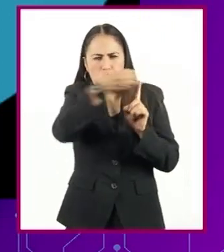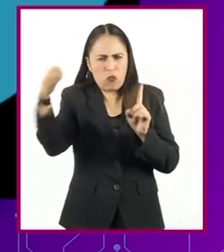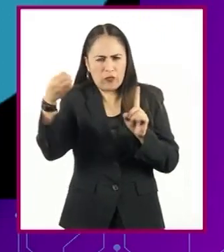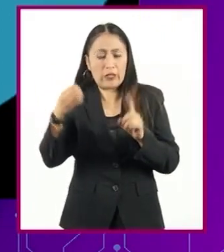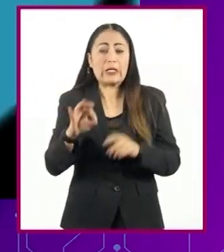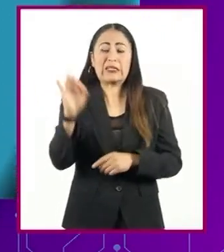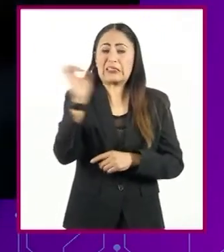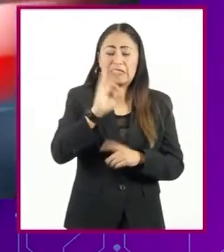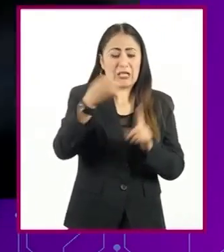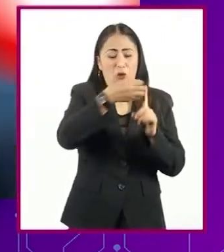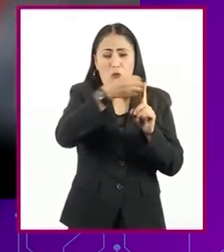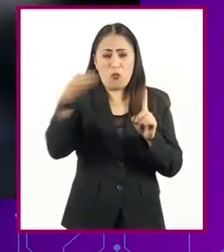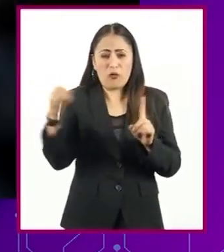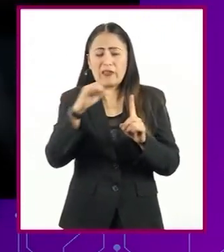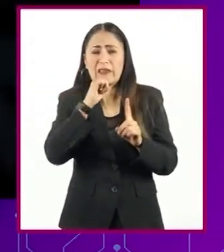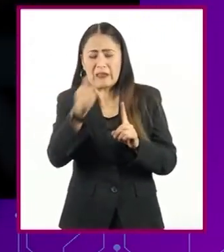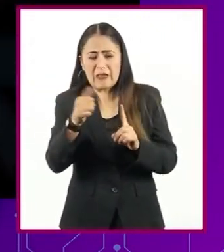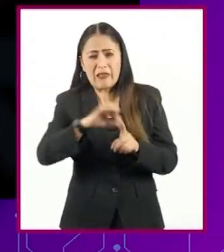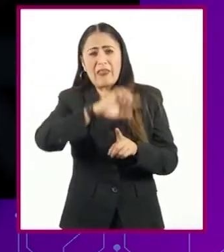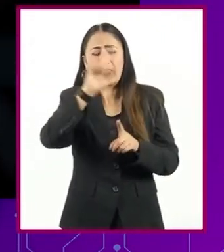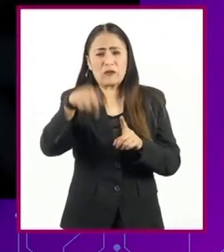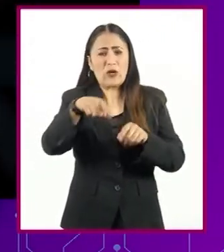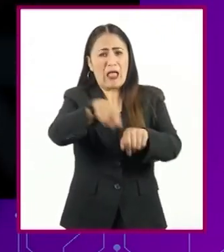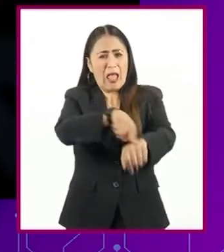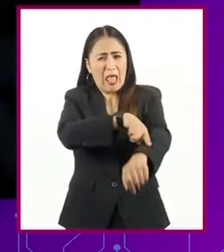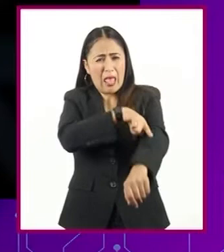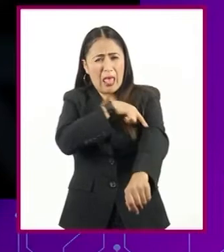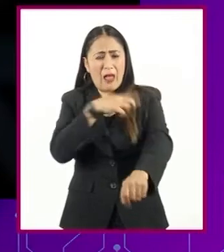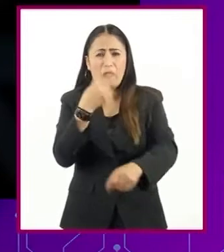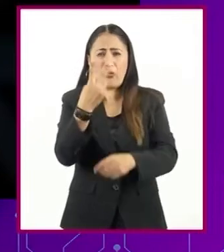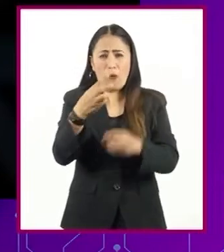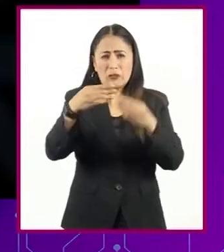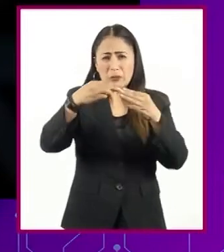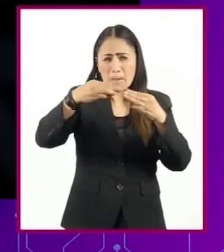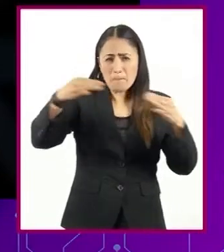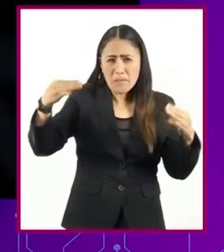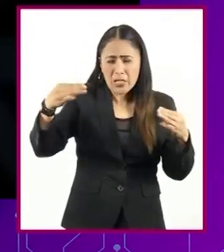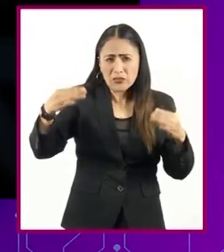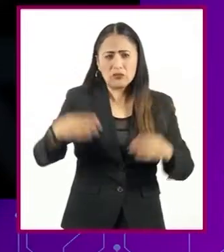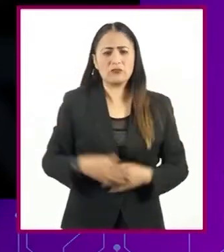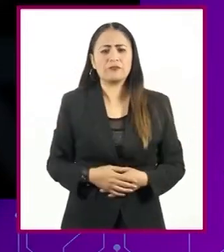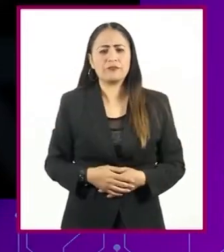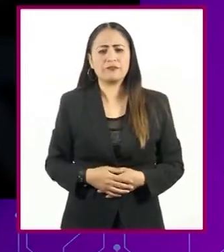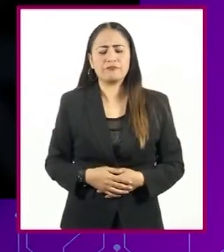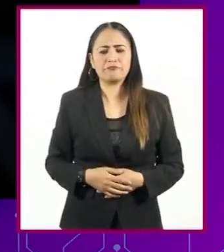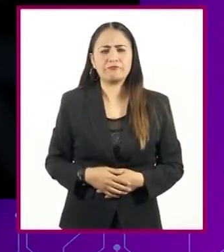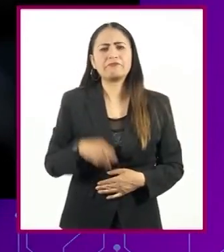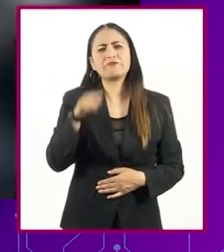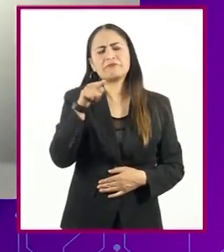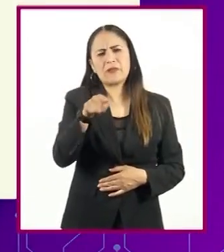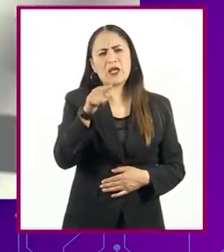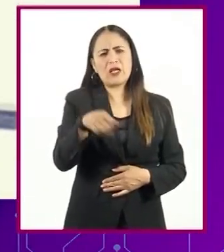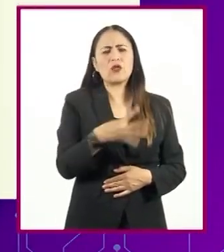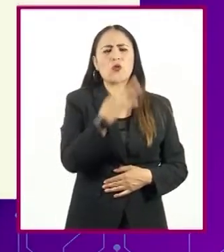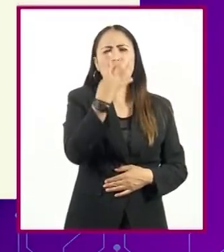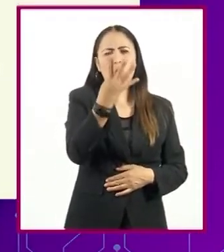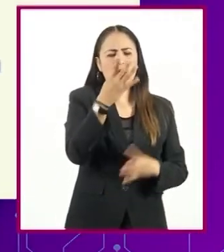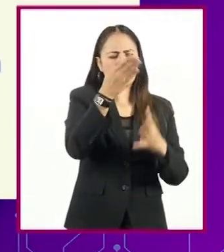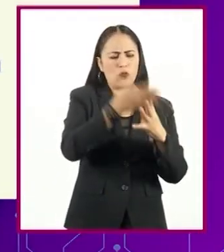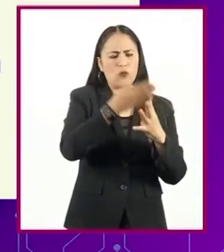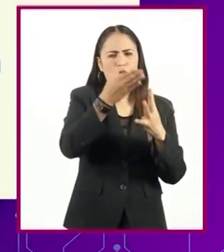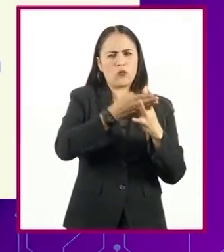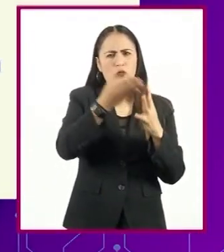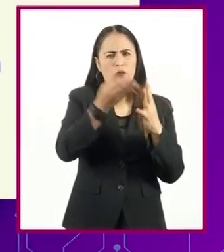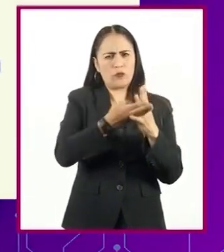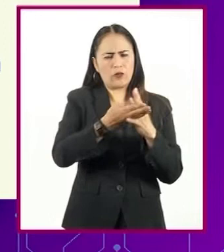sola célula ocuparía más de 2 metros de longitud? El ADN está compuesto principalmente por 4 sustancias químicas.